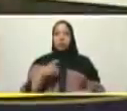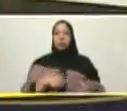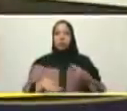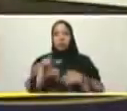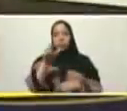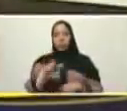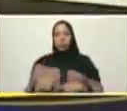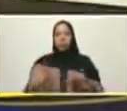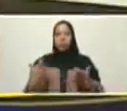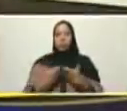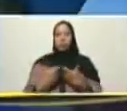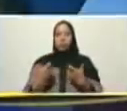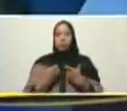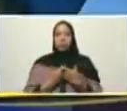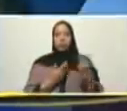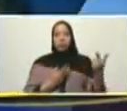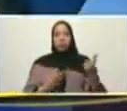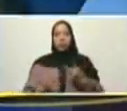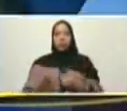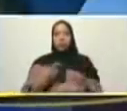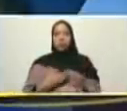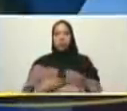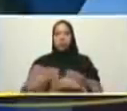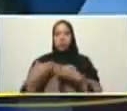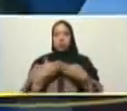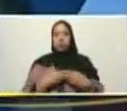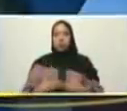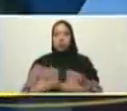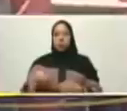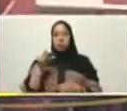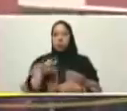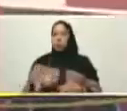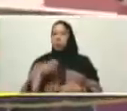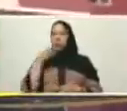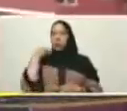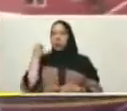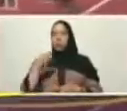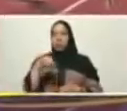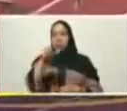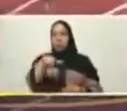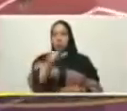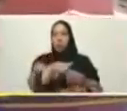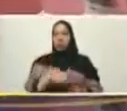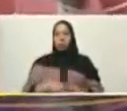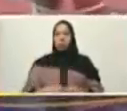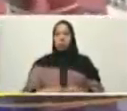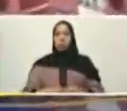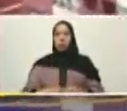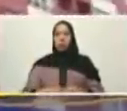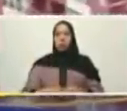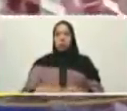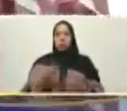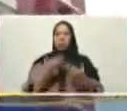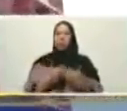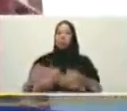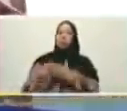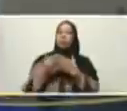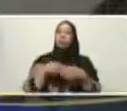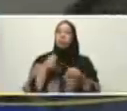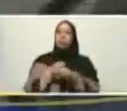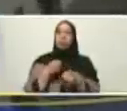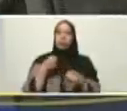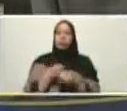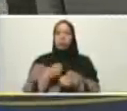le quiero mandar un mensaje a toda la juventud trabajen estudien que en este